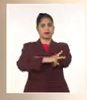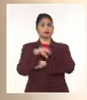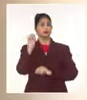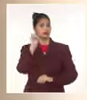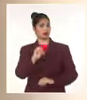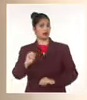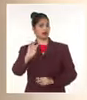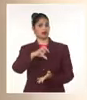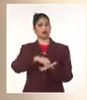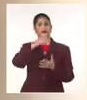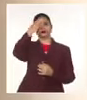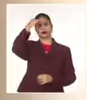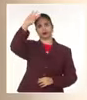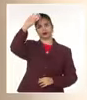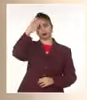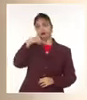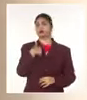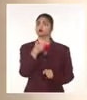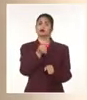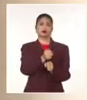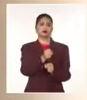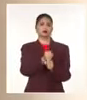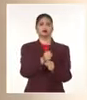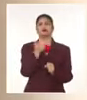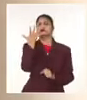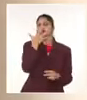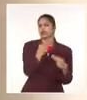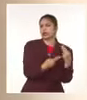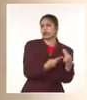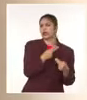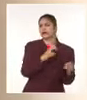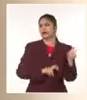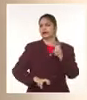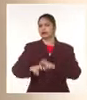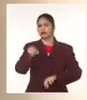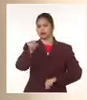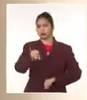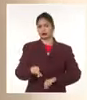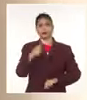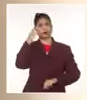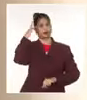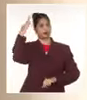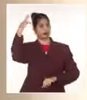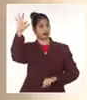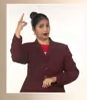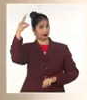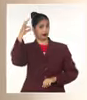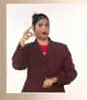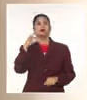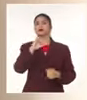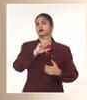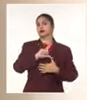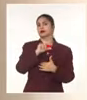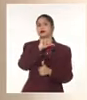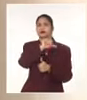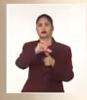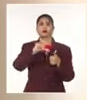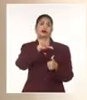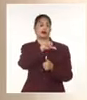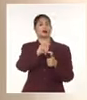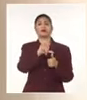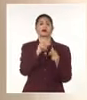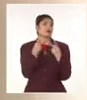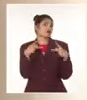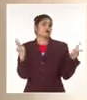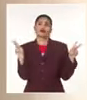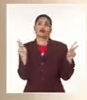cubanos y desde mi rol también como investigador y como intelectual latinoamericano y caribeño que trabaja, entonces como